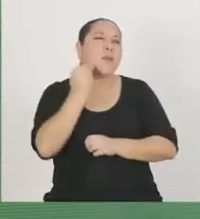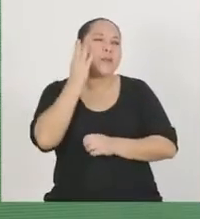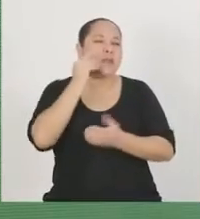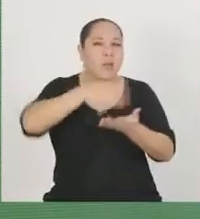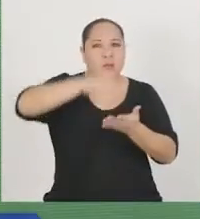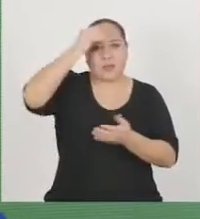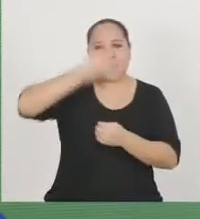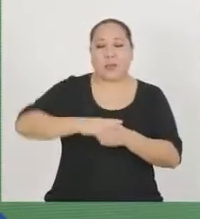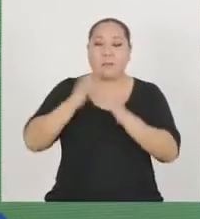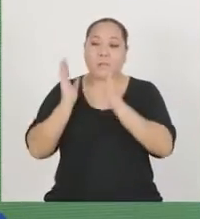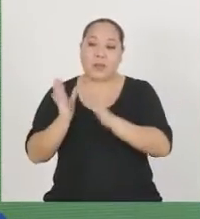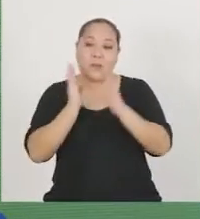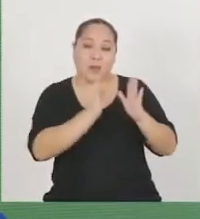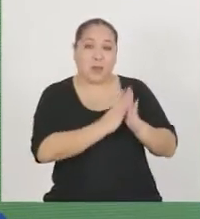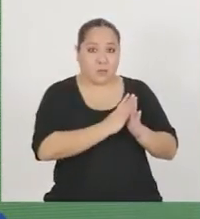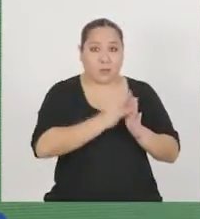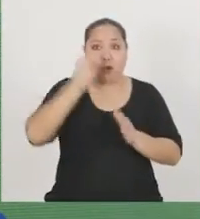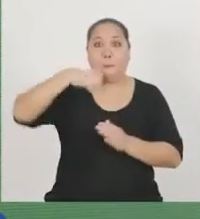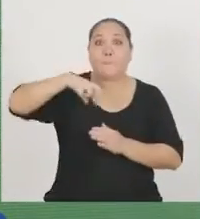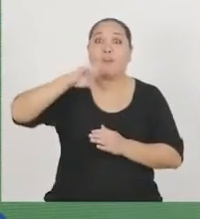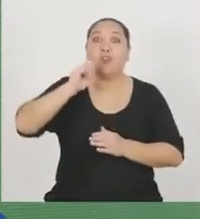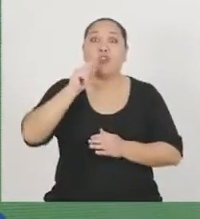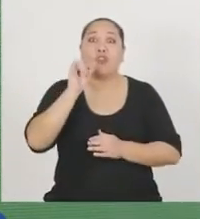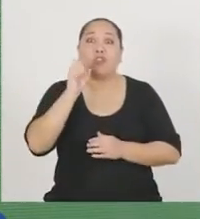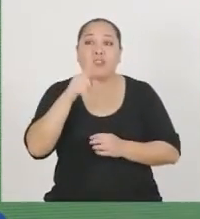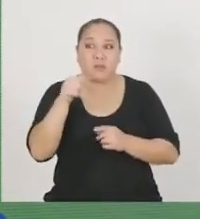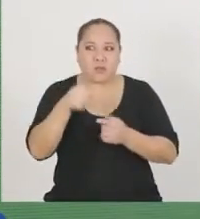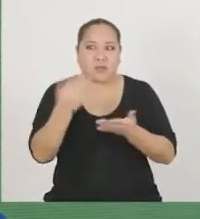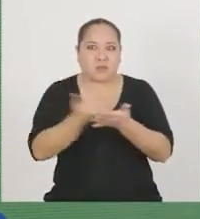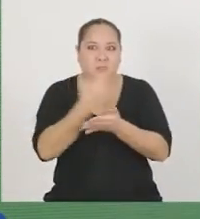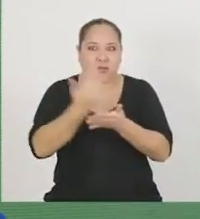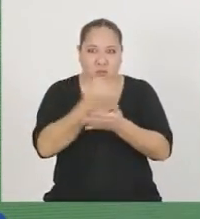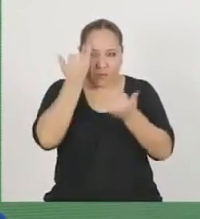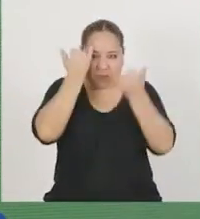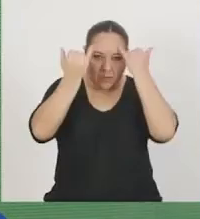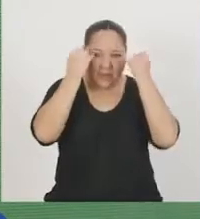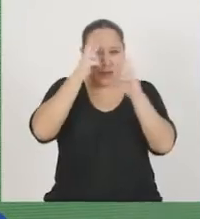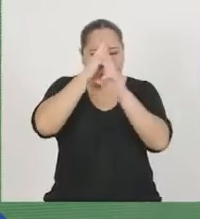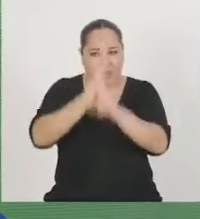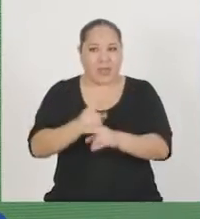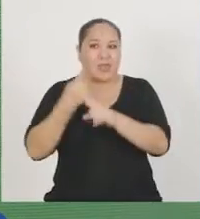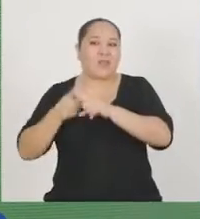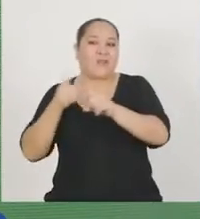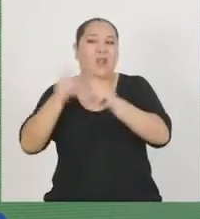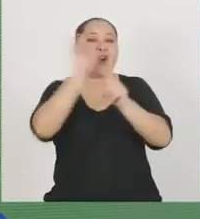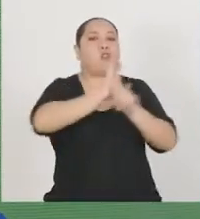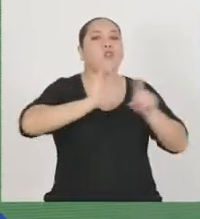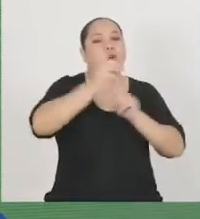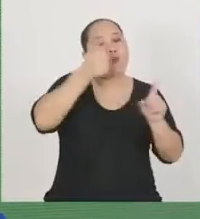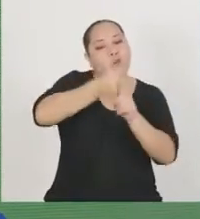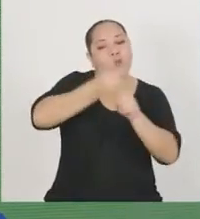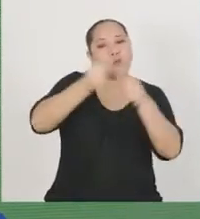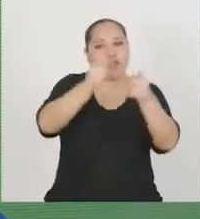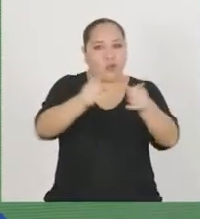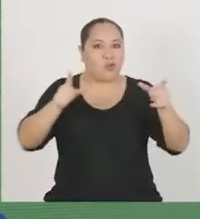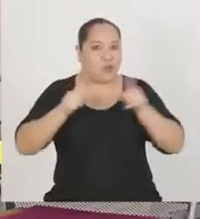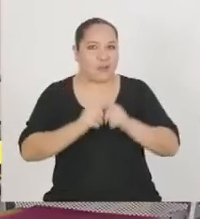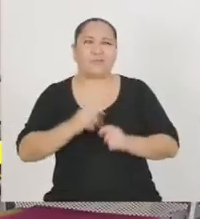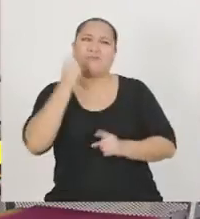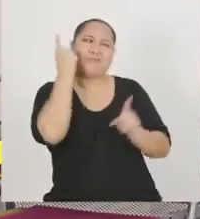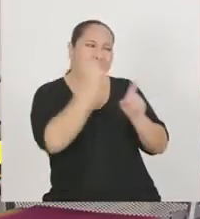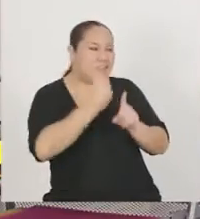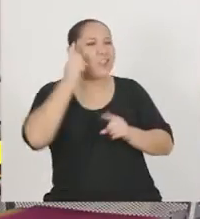experiencia de aprendizaje, elaboramos prototipos para promover el turismo respetando la diversidad cultural de nuestra localidad.